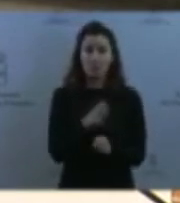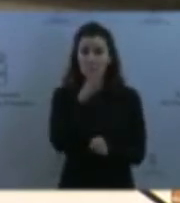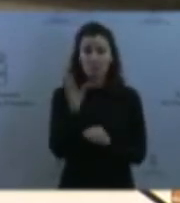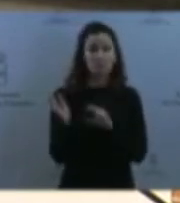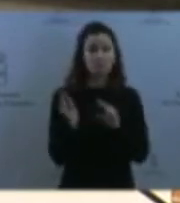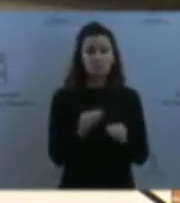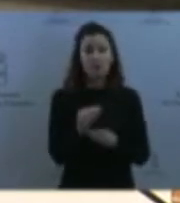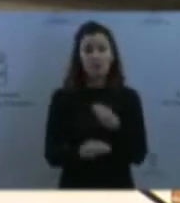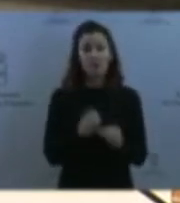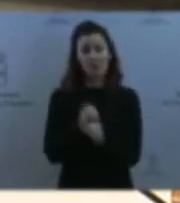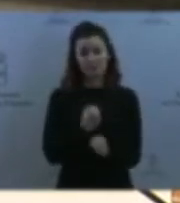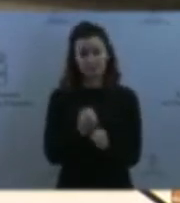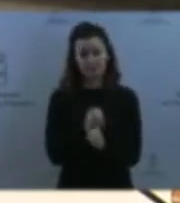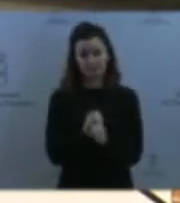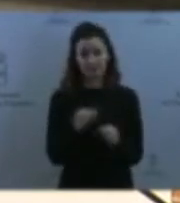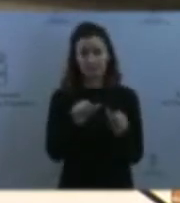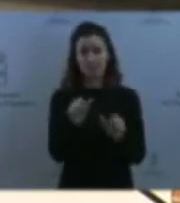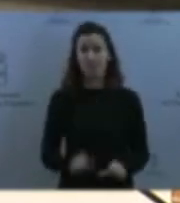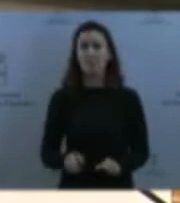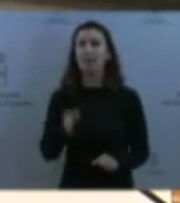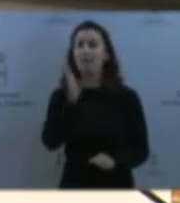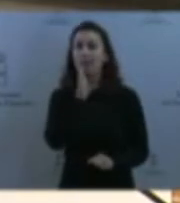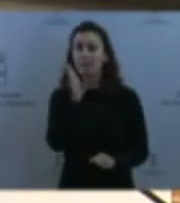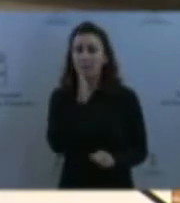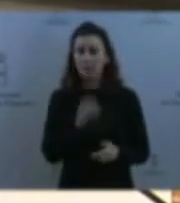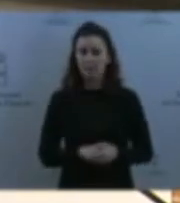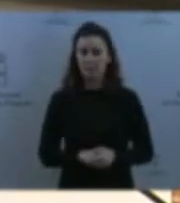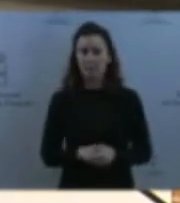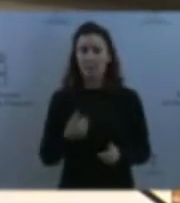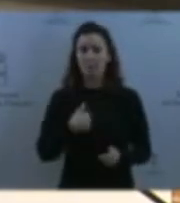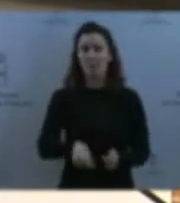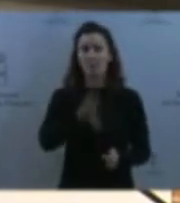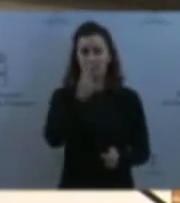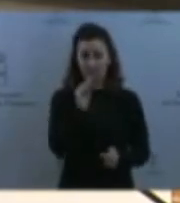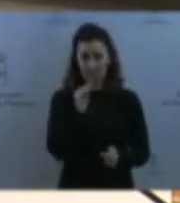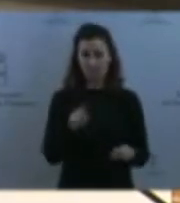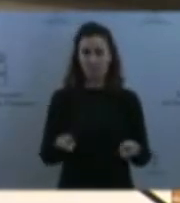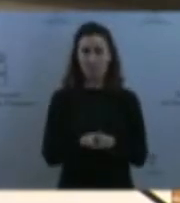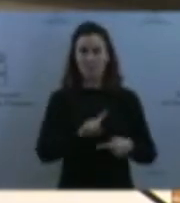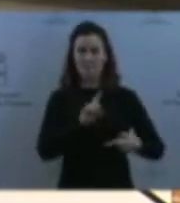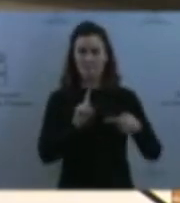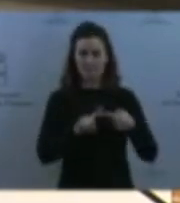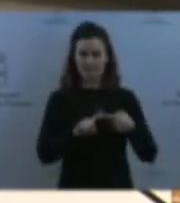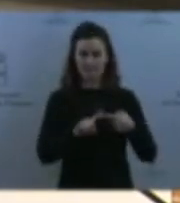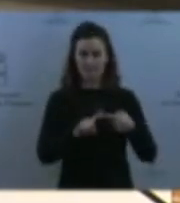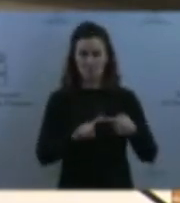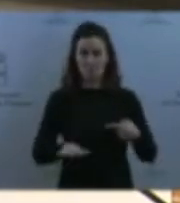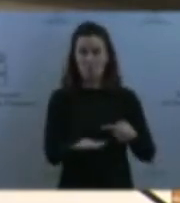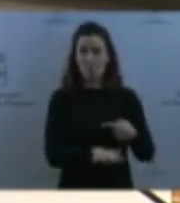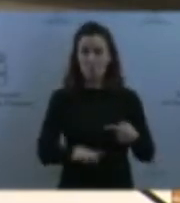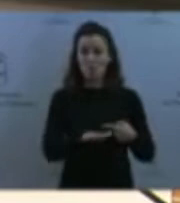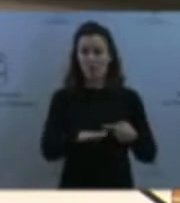que le explicaba antes. Entonces, entendemos que tiene que haber un primer lugar, un primer espacio de acogida, de primera estancia,